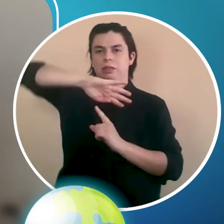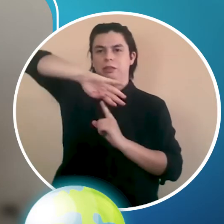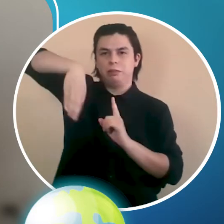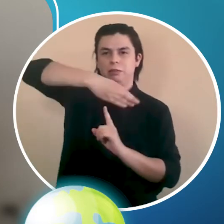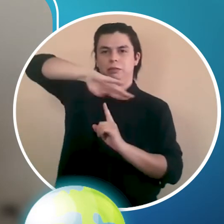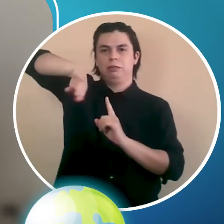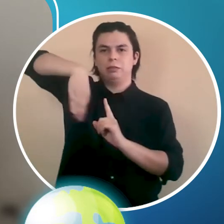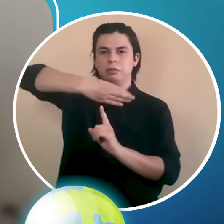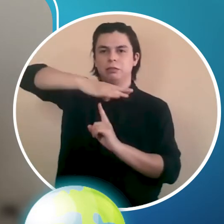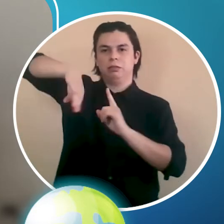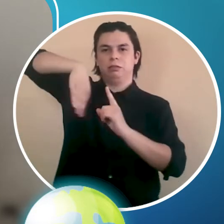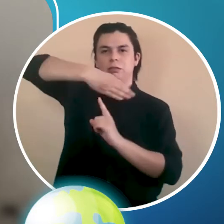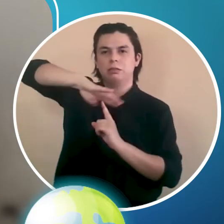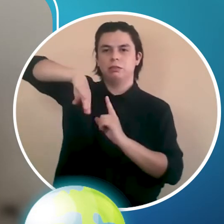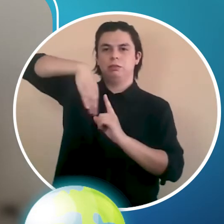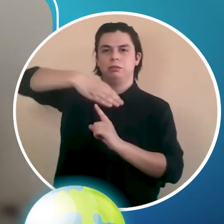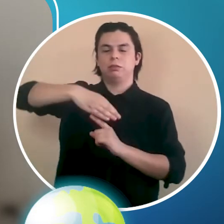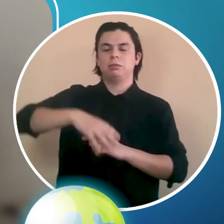Con la cinta de silla.